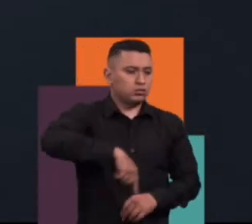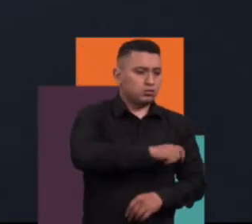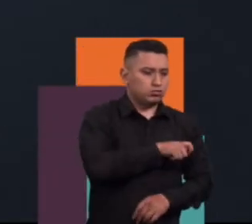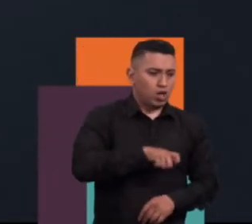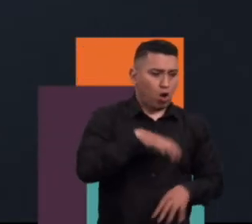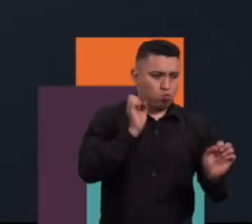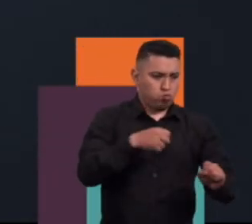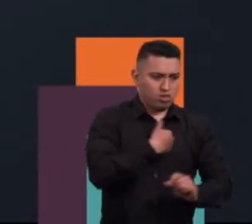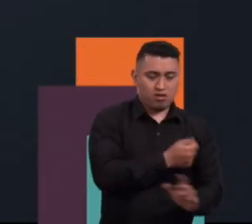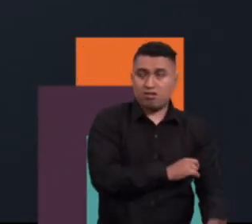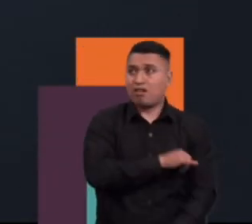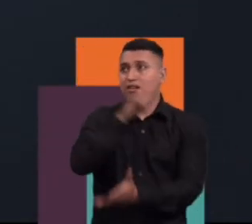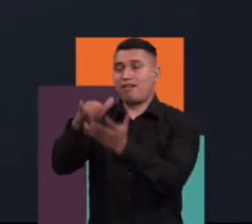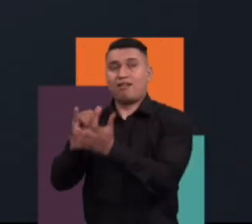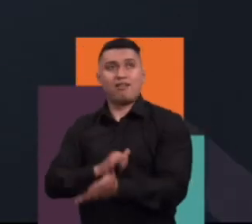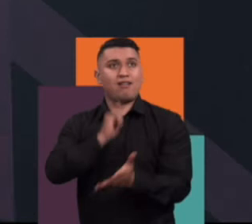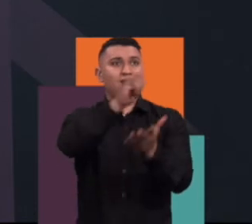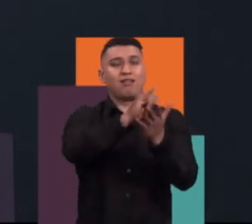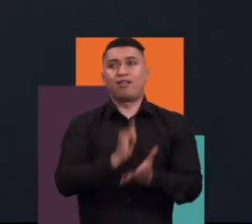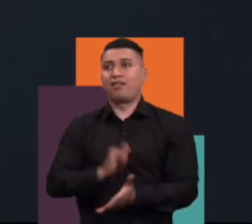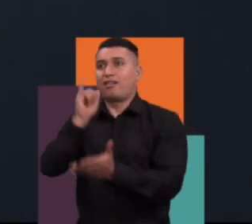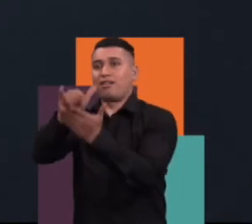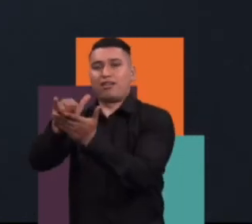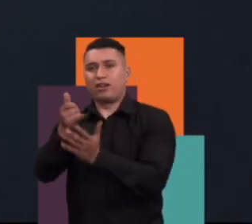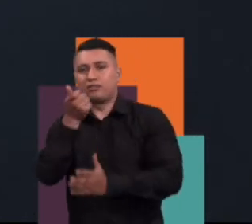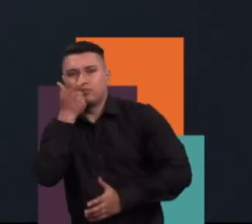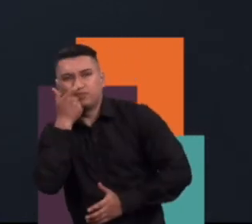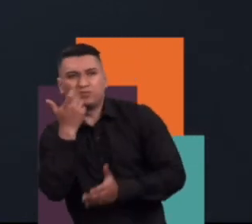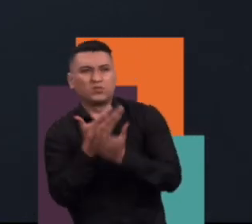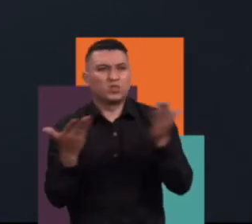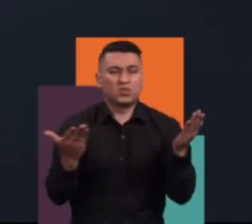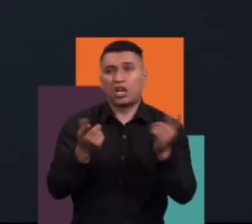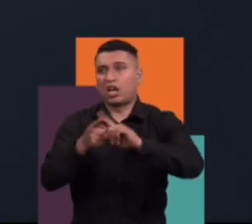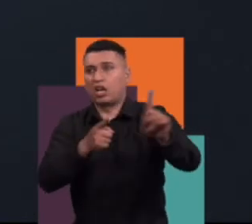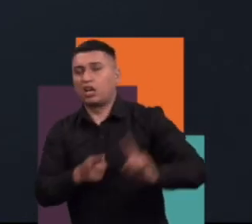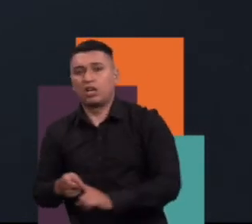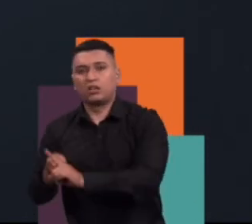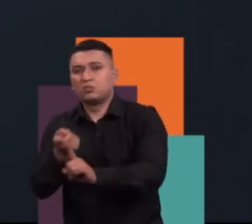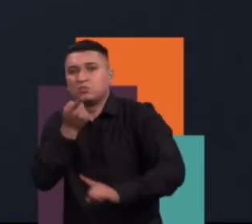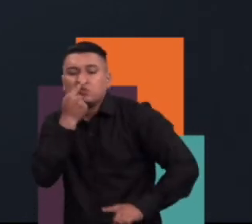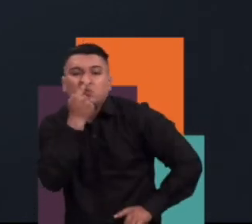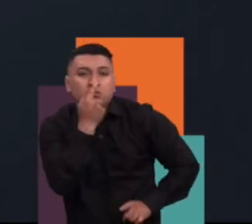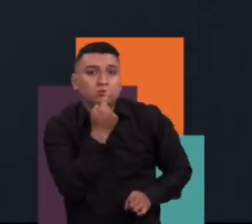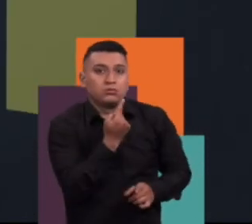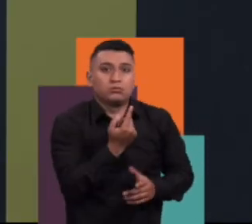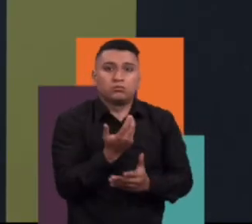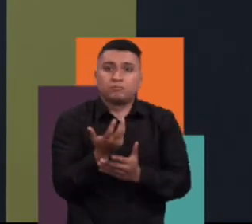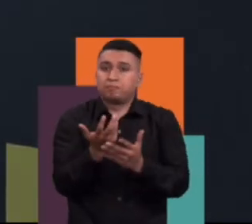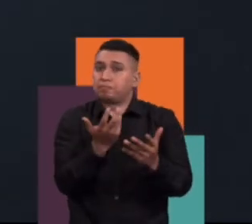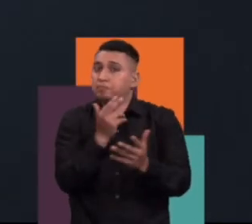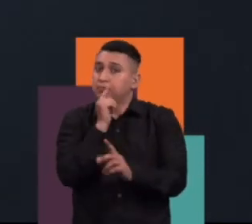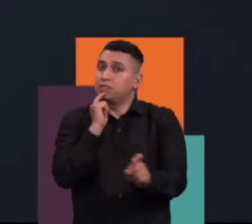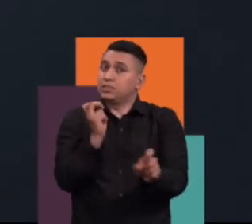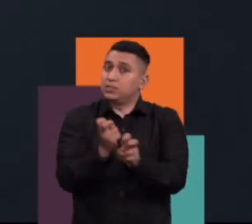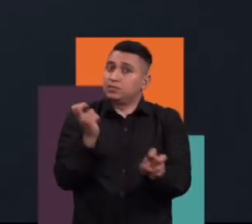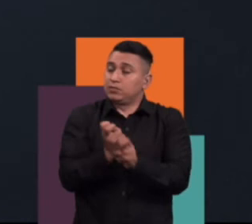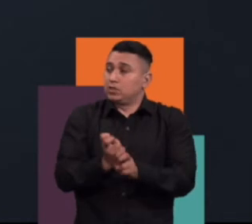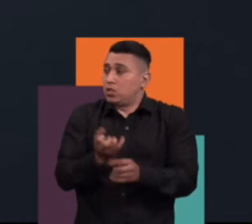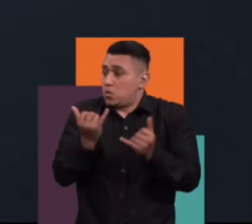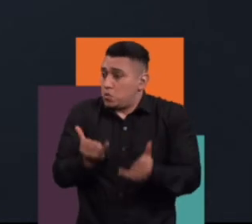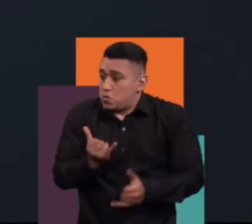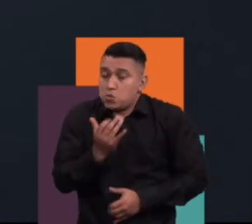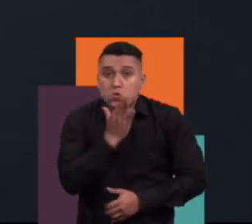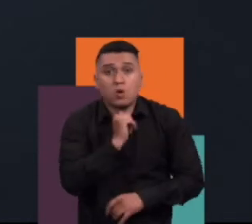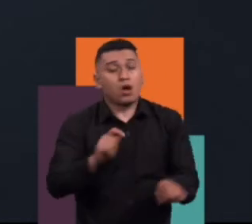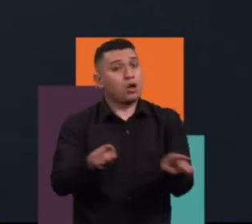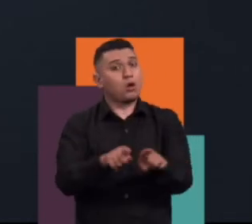darles la bienvenida, digámoslo así, a la exploración. A la exploración en las diferentes escalas, ¿no? De las